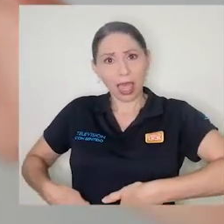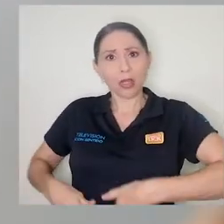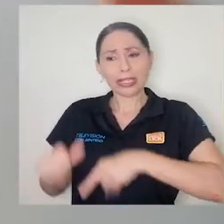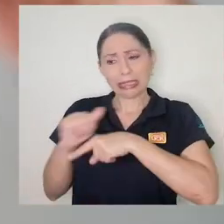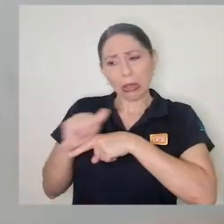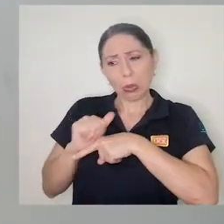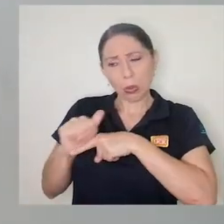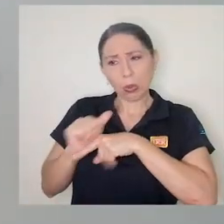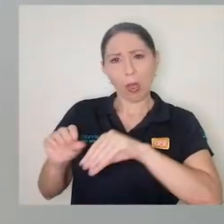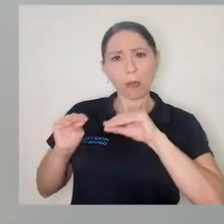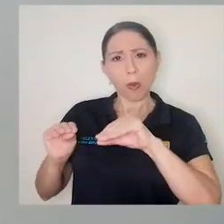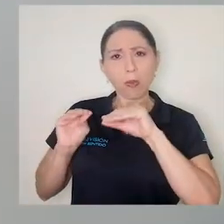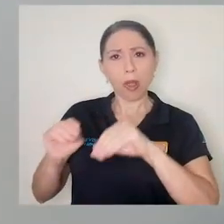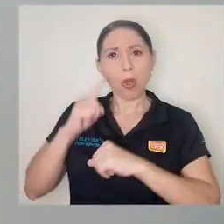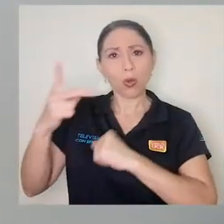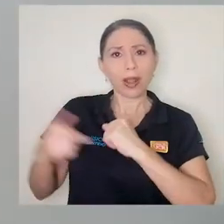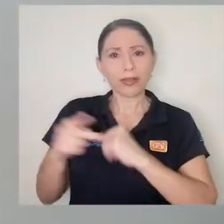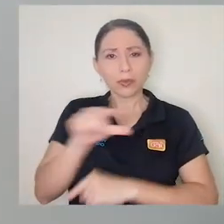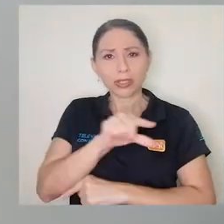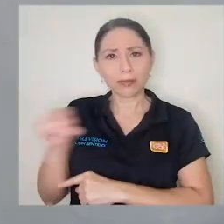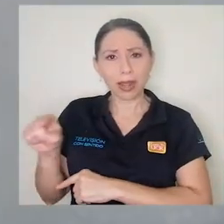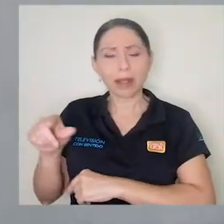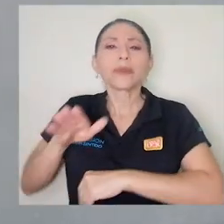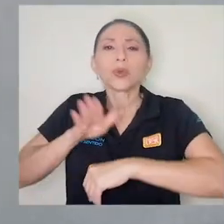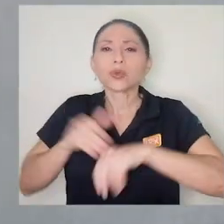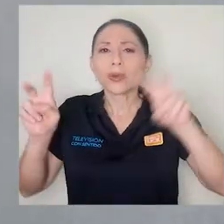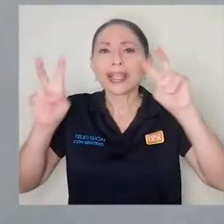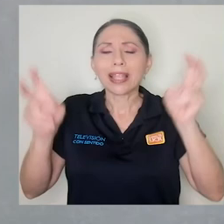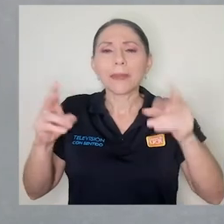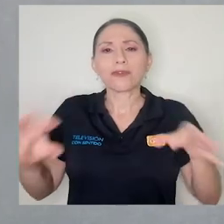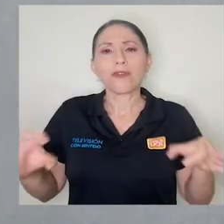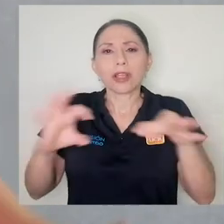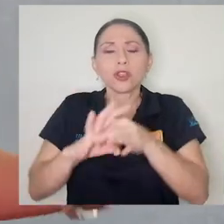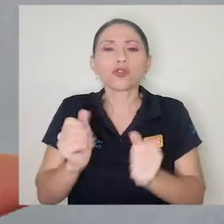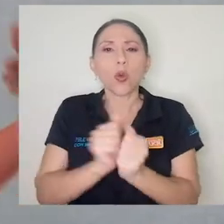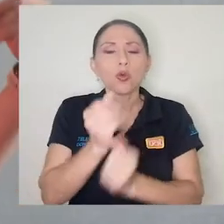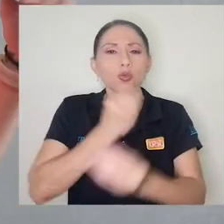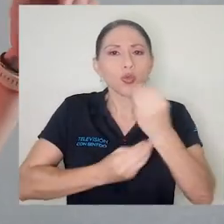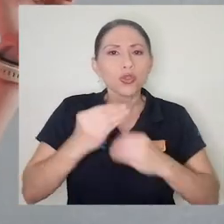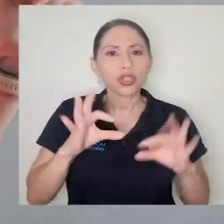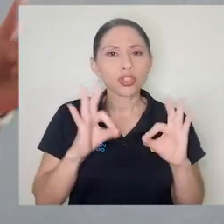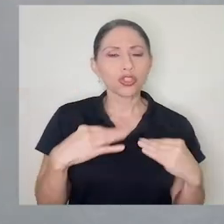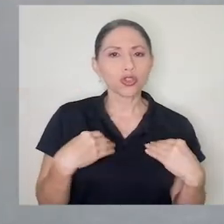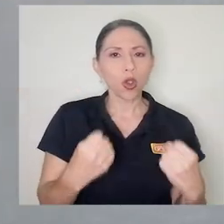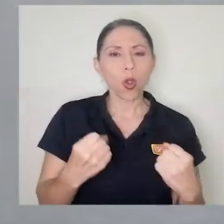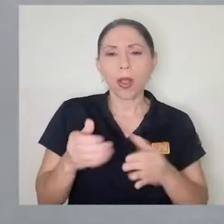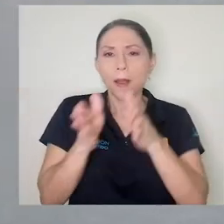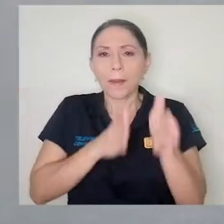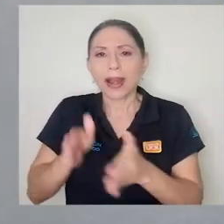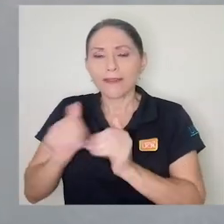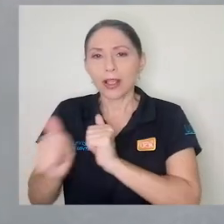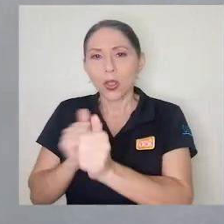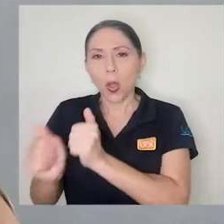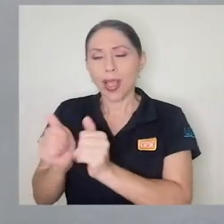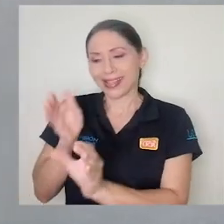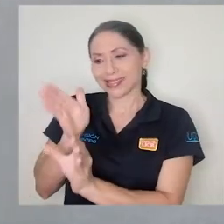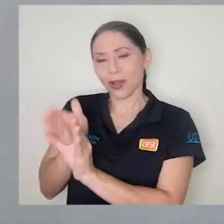los entrenadores reciben capacitación una vez por semana sobre temas relacionados con nutrición, planificación del